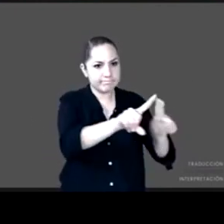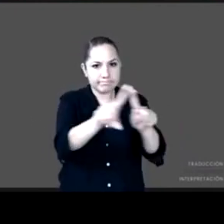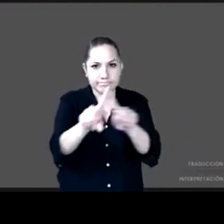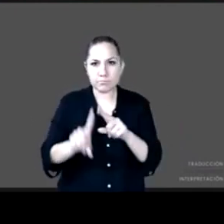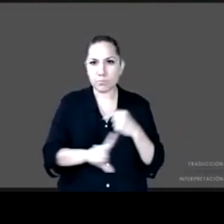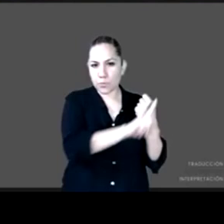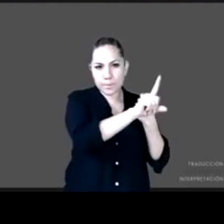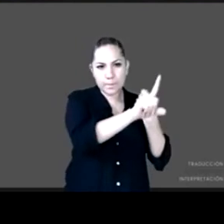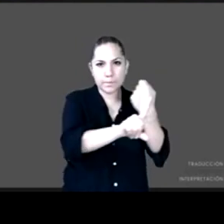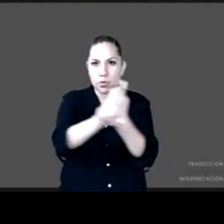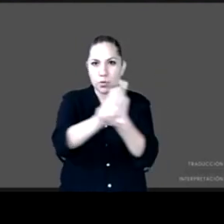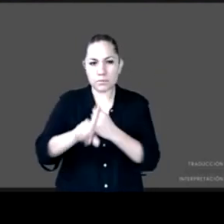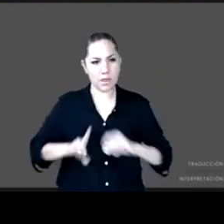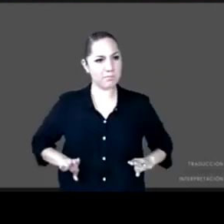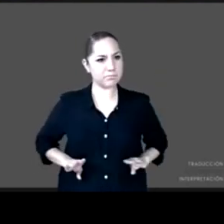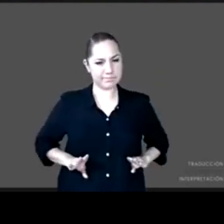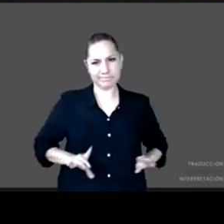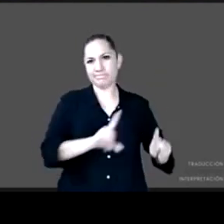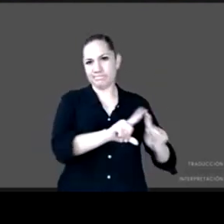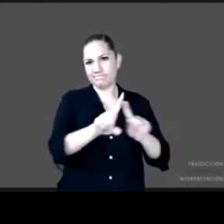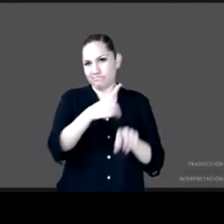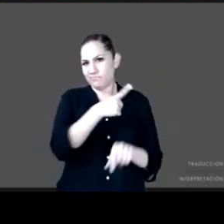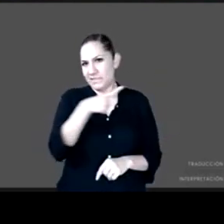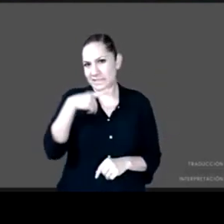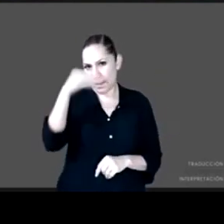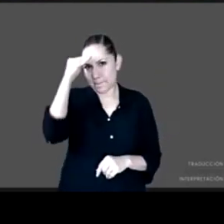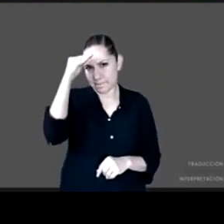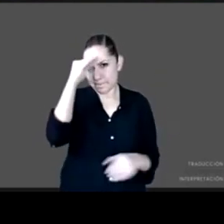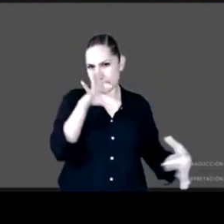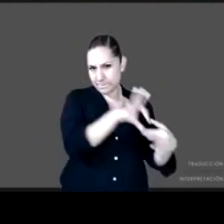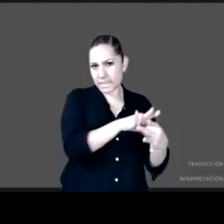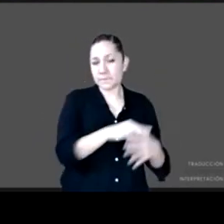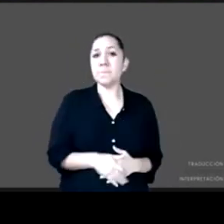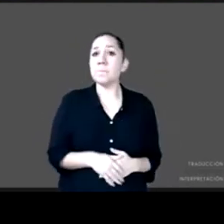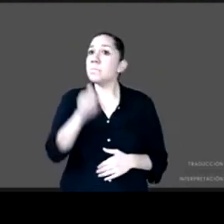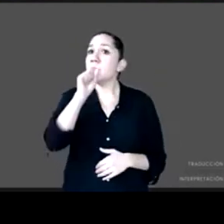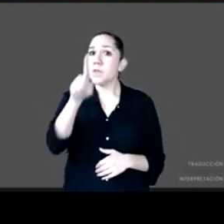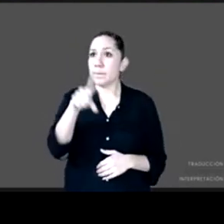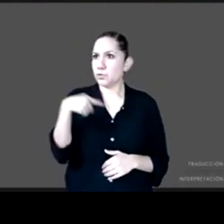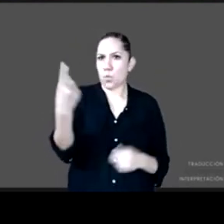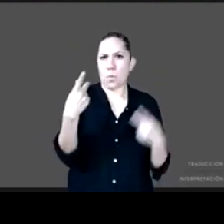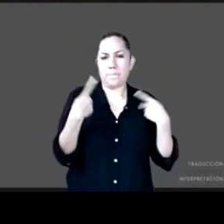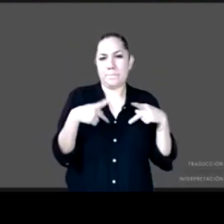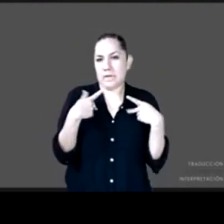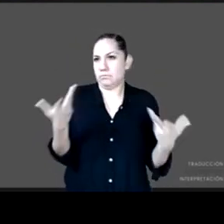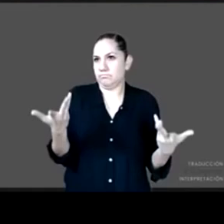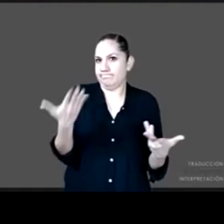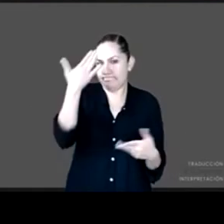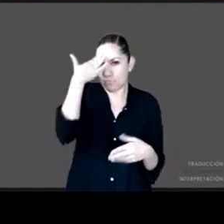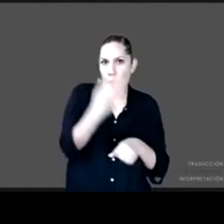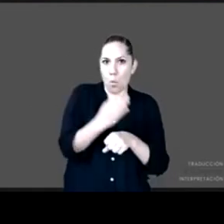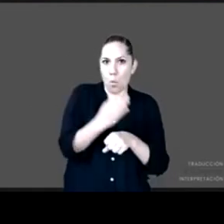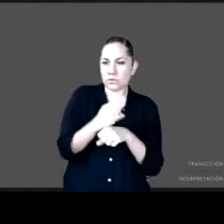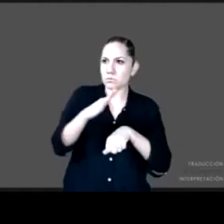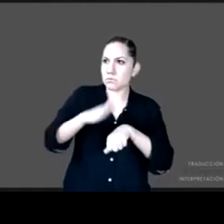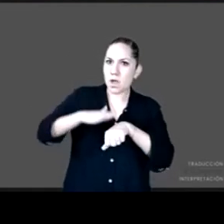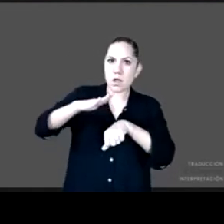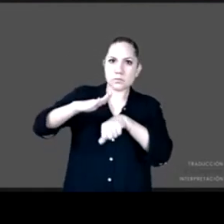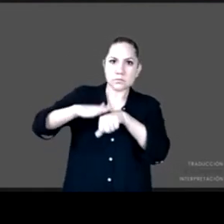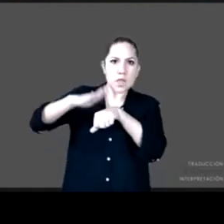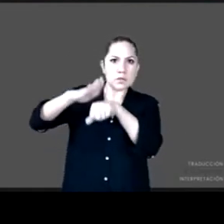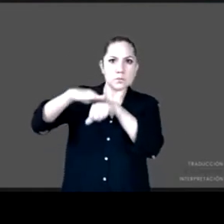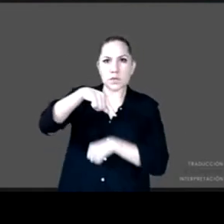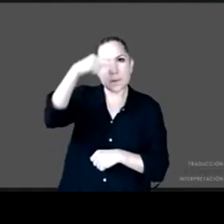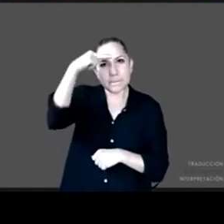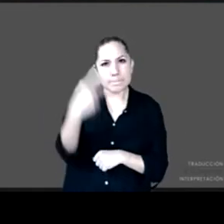violencia en nuestro país y que afecta no solo a los vulnerables afecta a todos a individuos a empresas de todos los niveles y no nos damos cuenta que es una